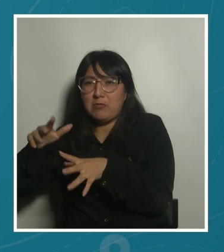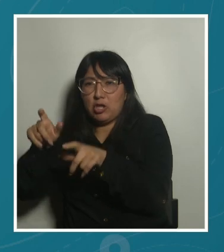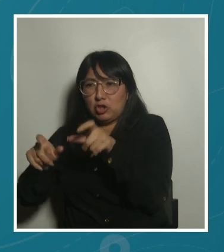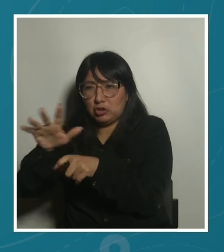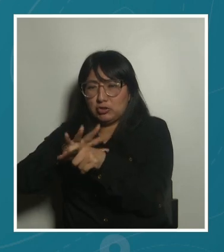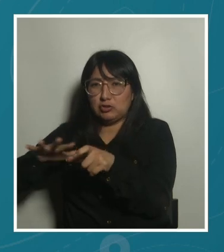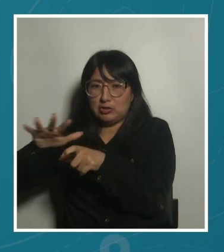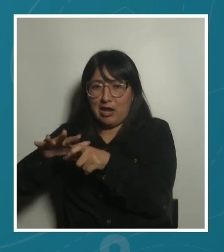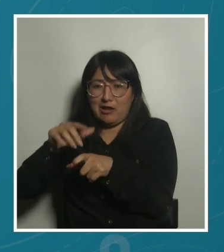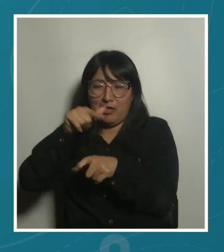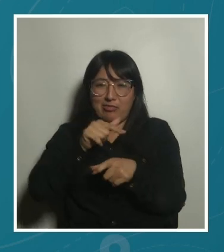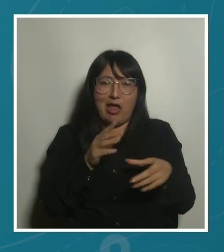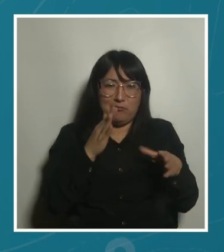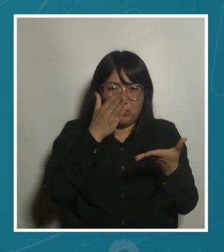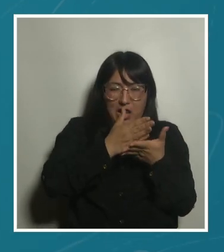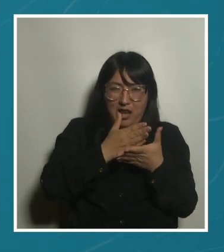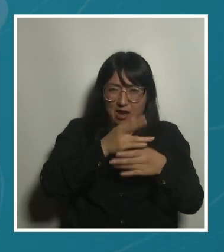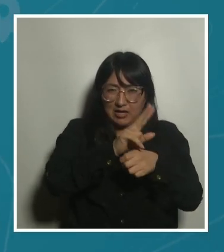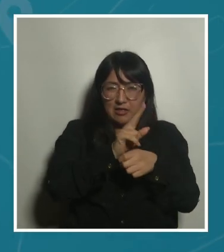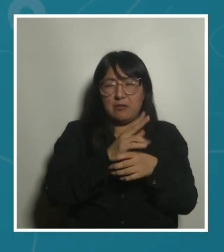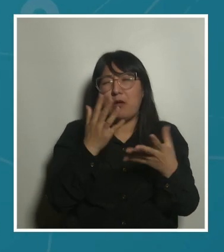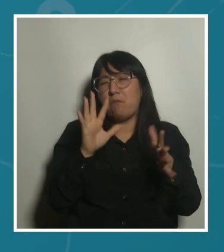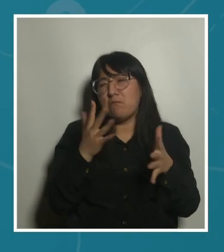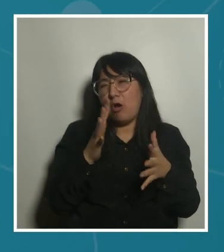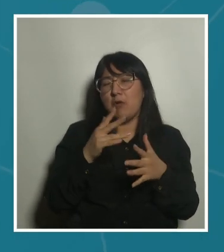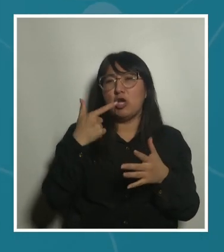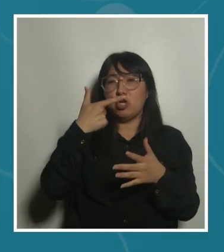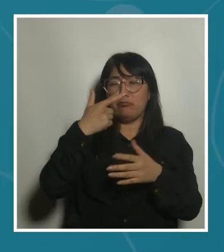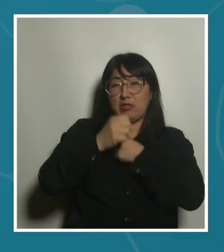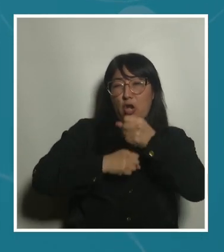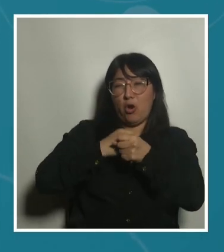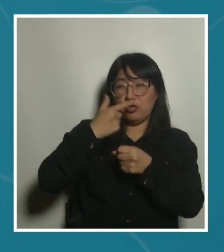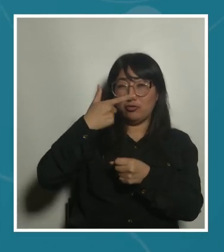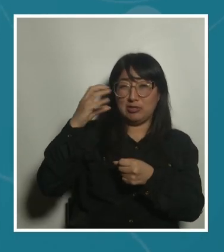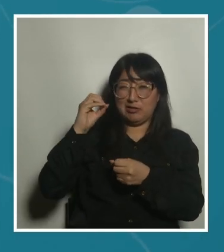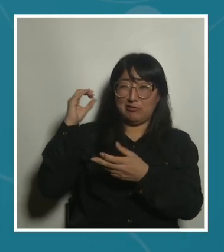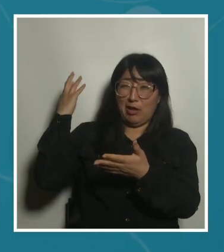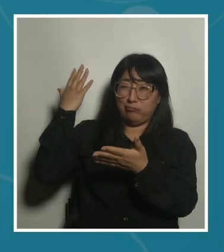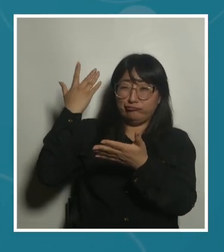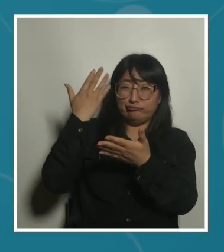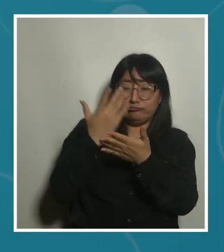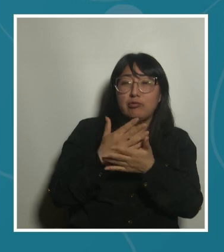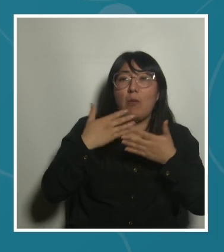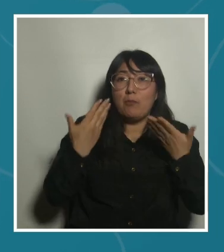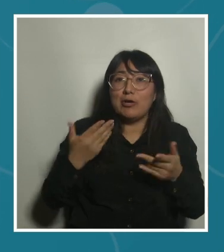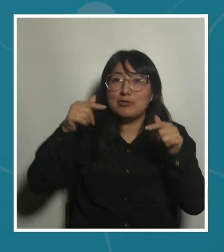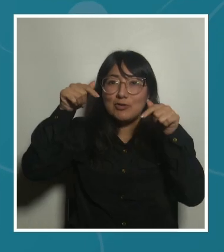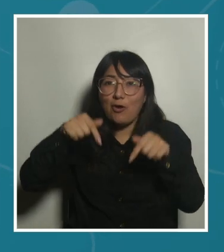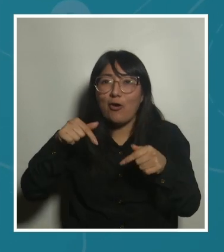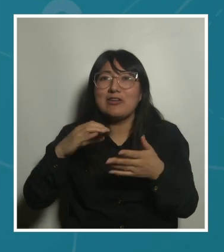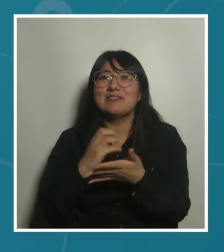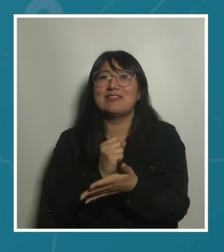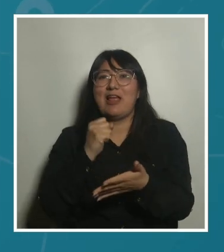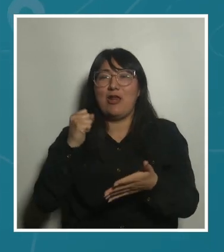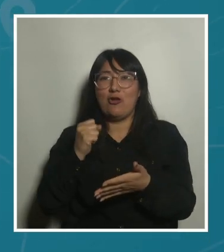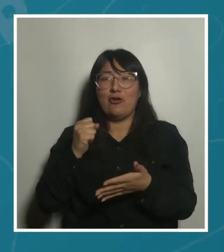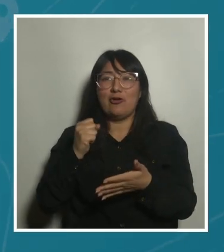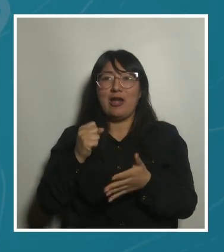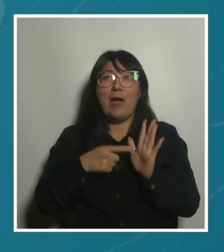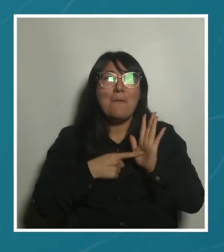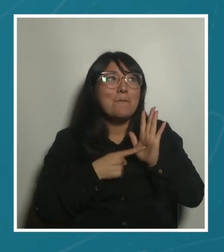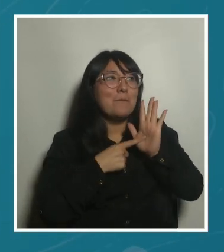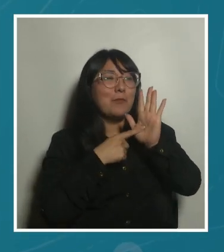academia lleva desde los años 70 desarrollándose. Por eso hoy es posible, gracias a esta extensa